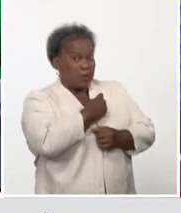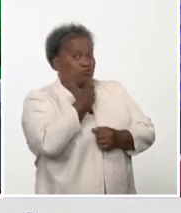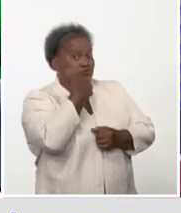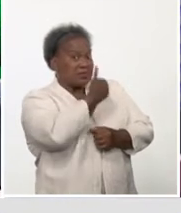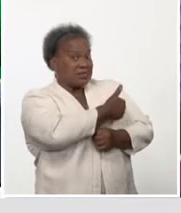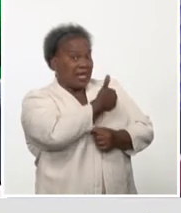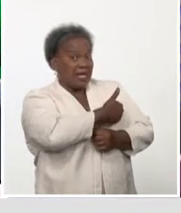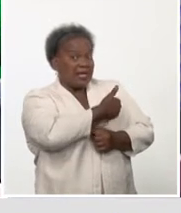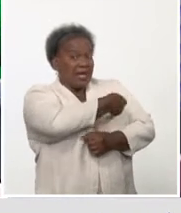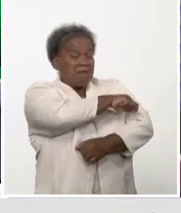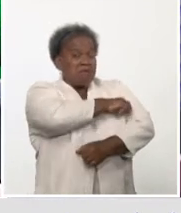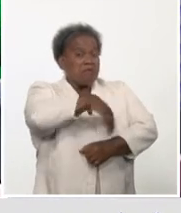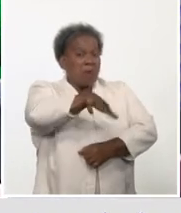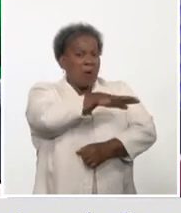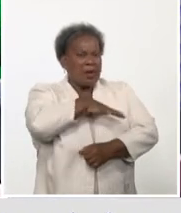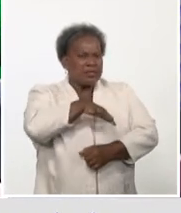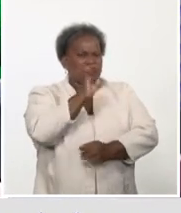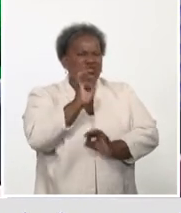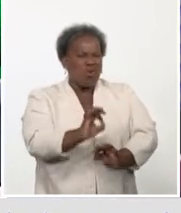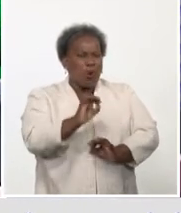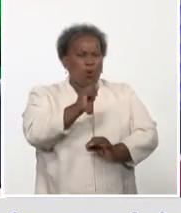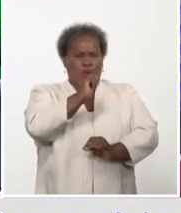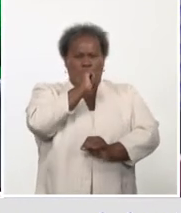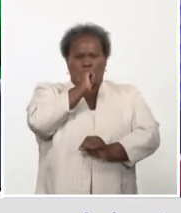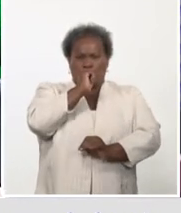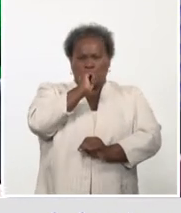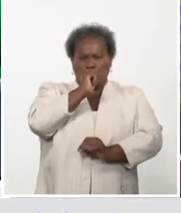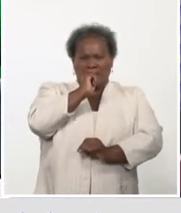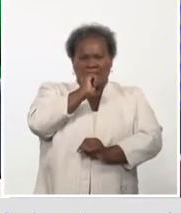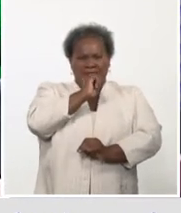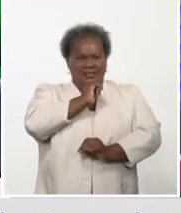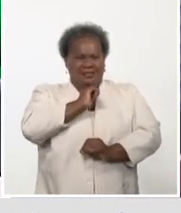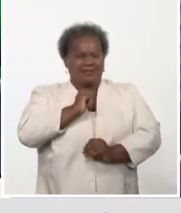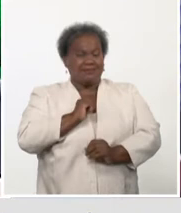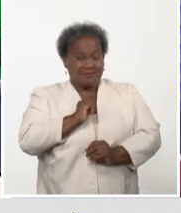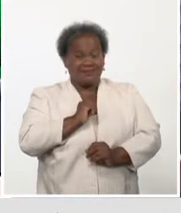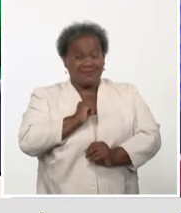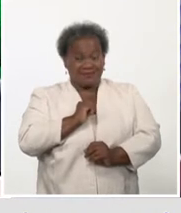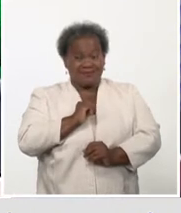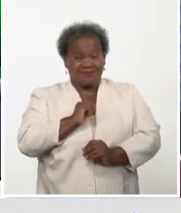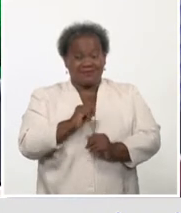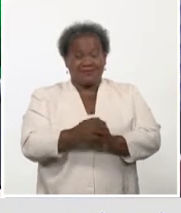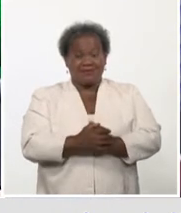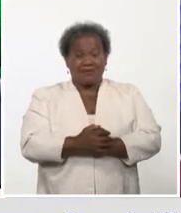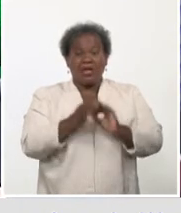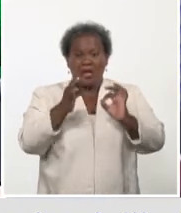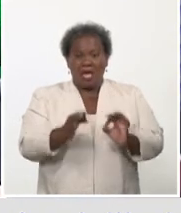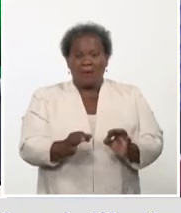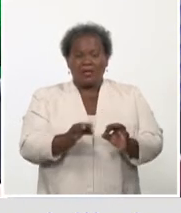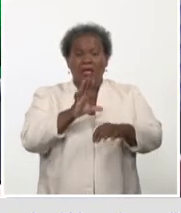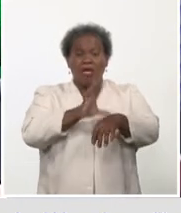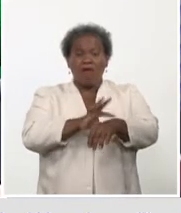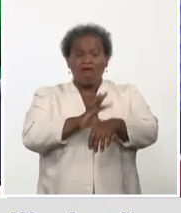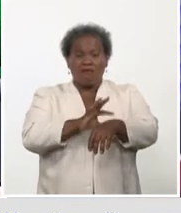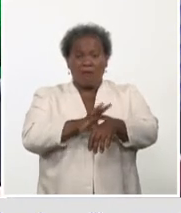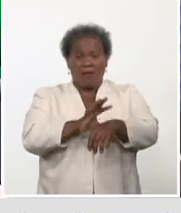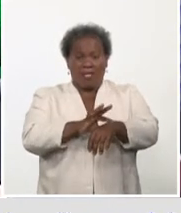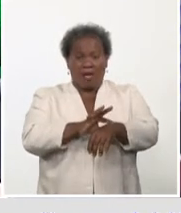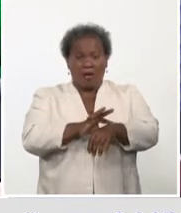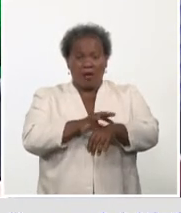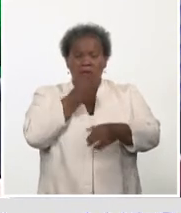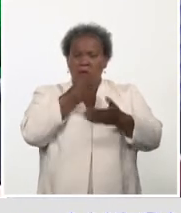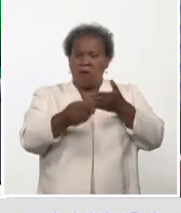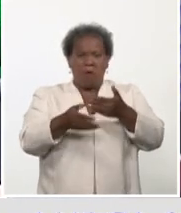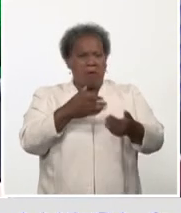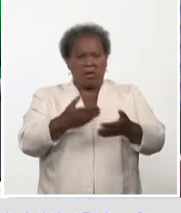población le debe llamar también la atención esto y tener la duda, ¿no? Realmente la enfermedad se puede contraer en cualquier momento del embarazo,